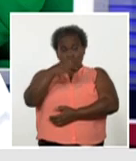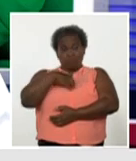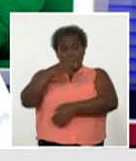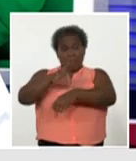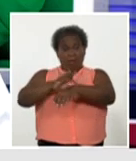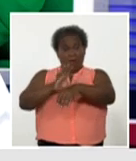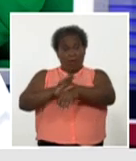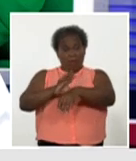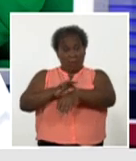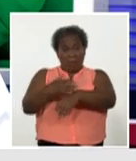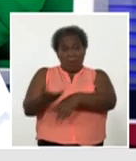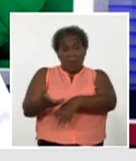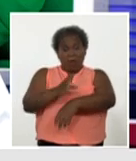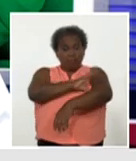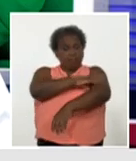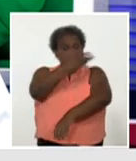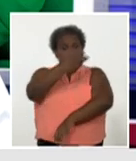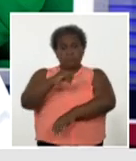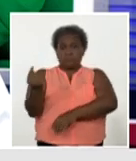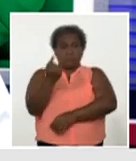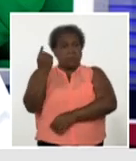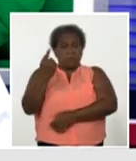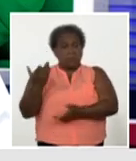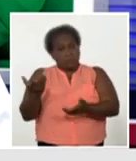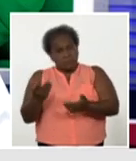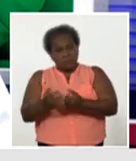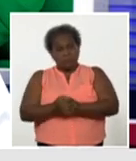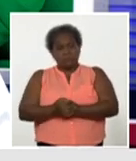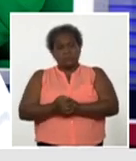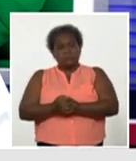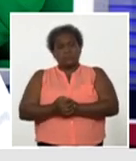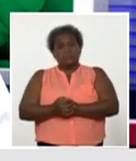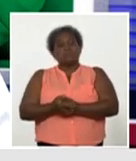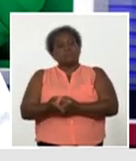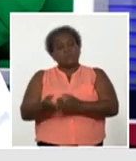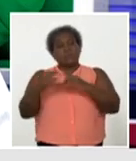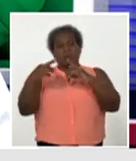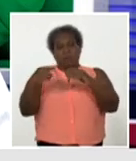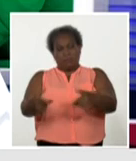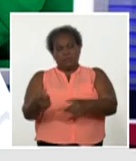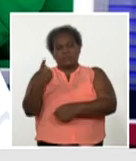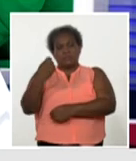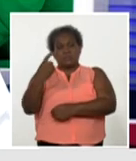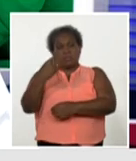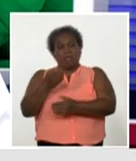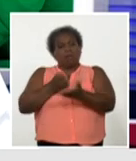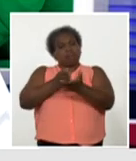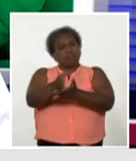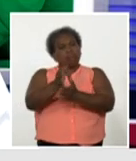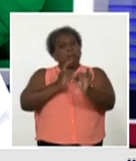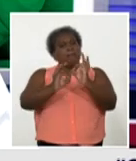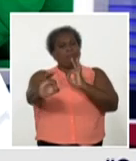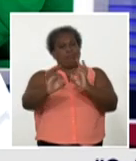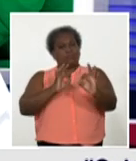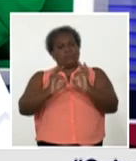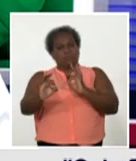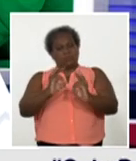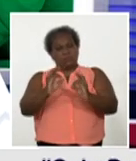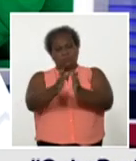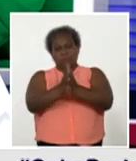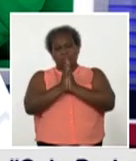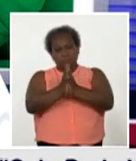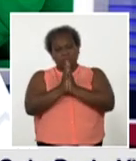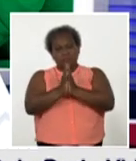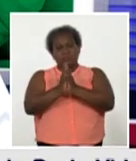arterial. Solo reiterar la necesidad de seguir protegiéndonos de la enfermedad y no seguir